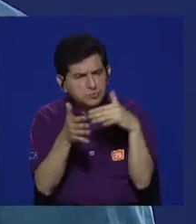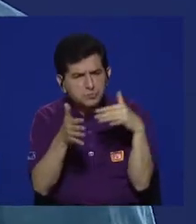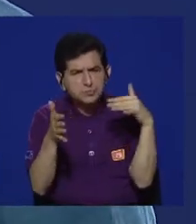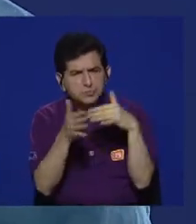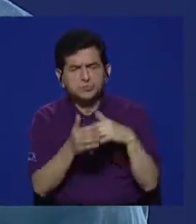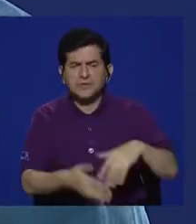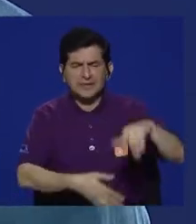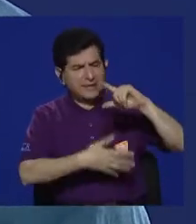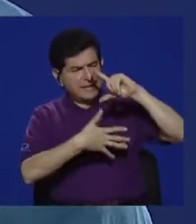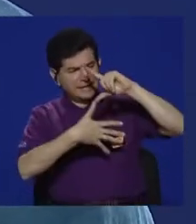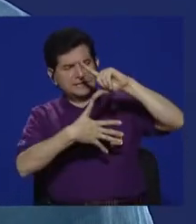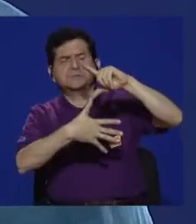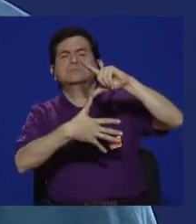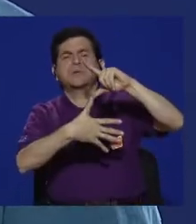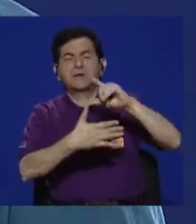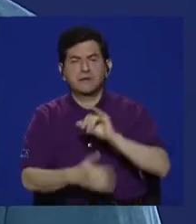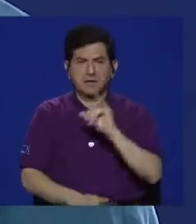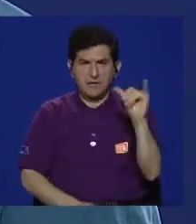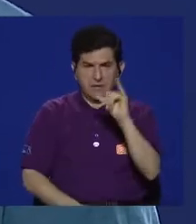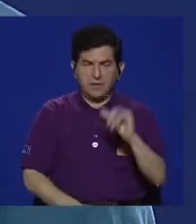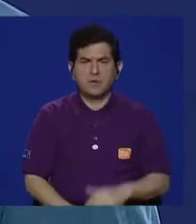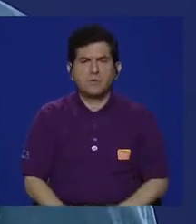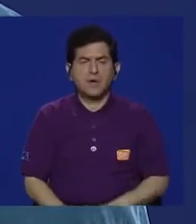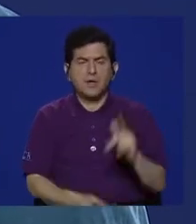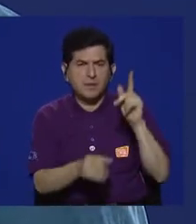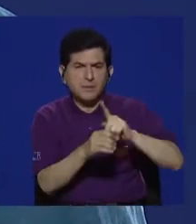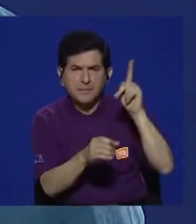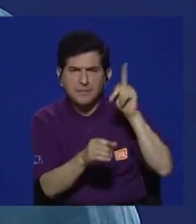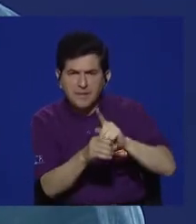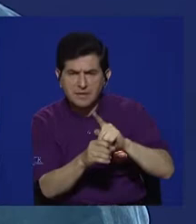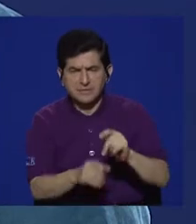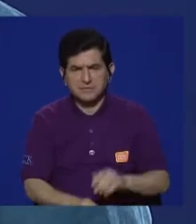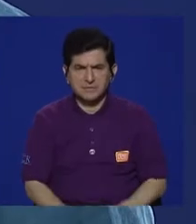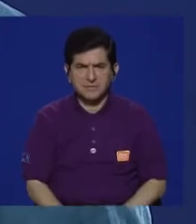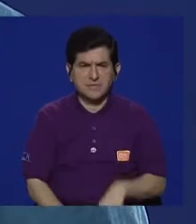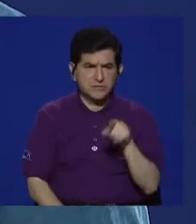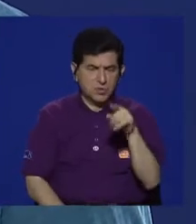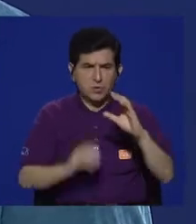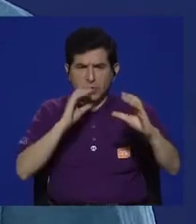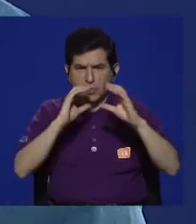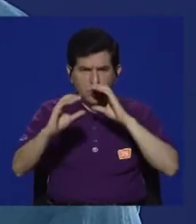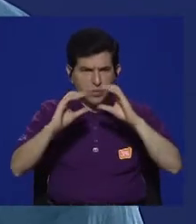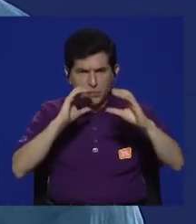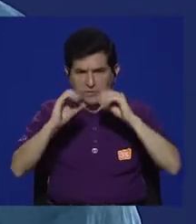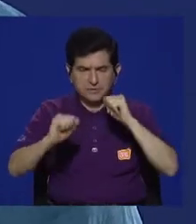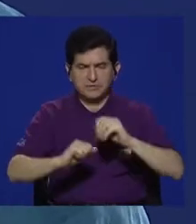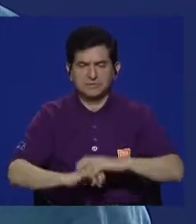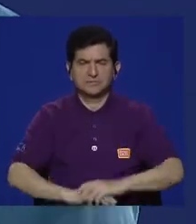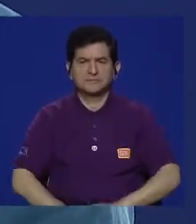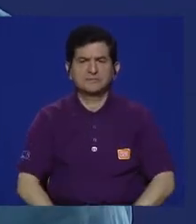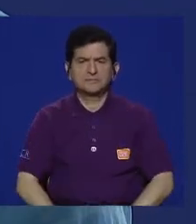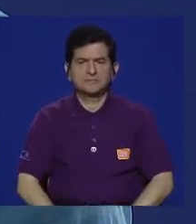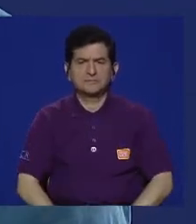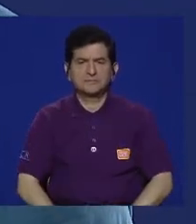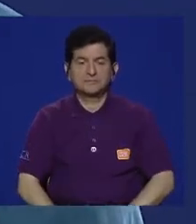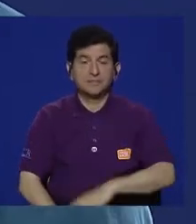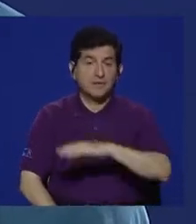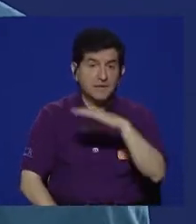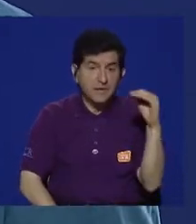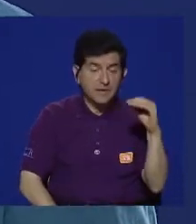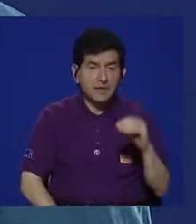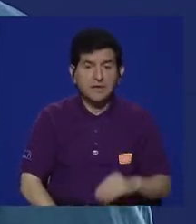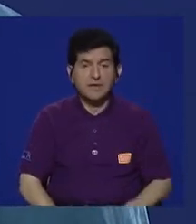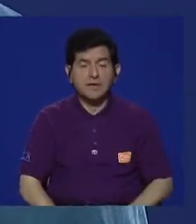sobre Latinoamérica, también sobre comunicación participativa y también